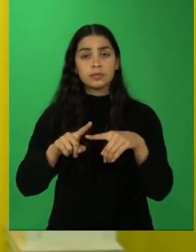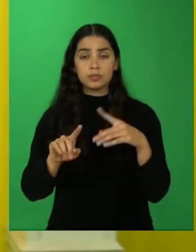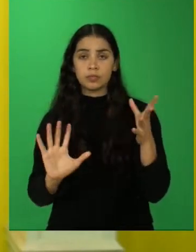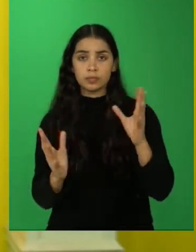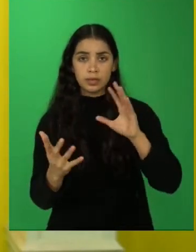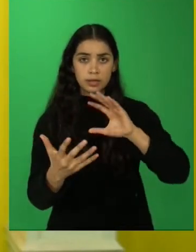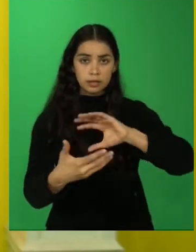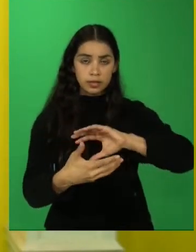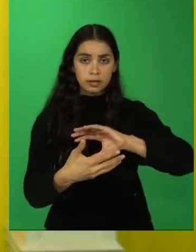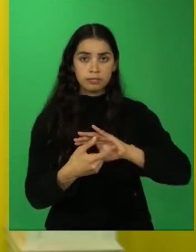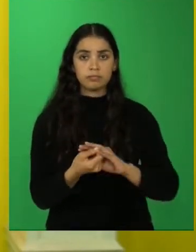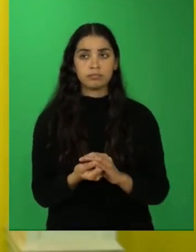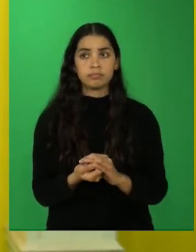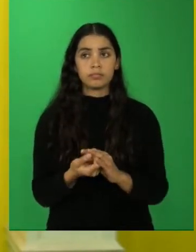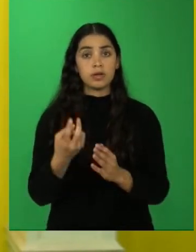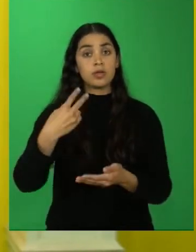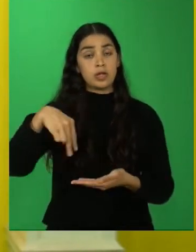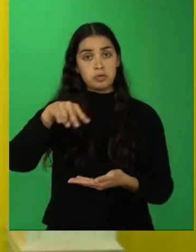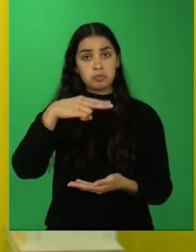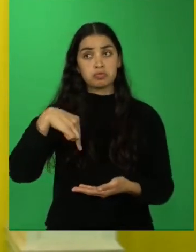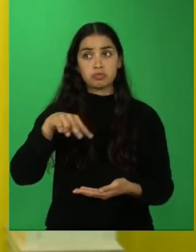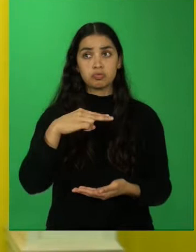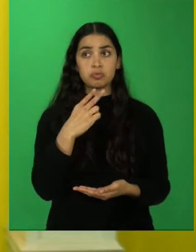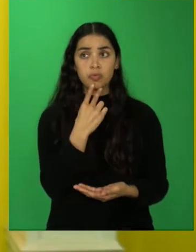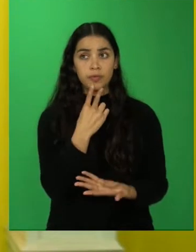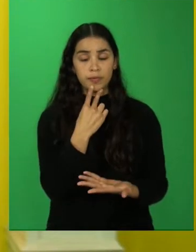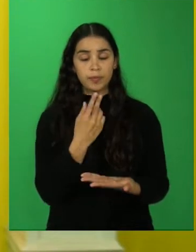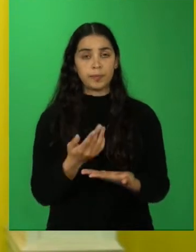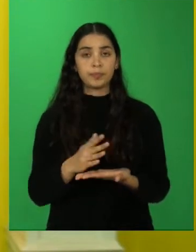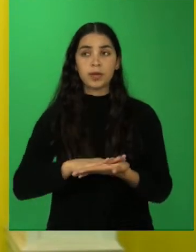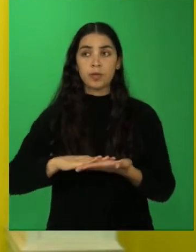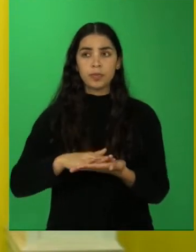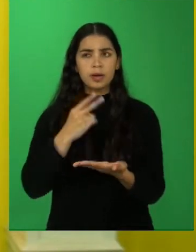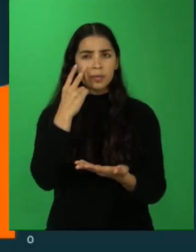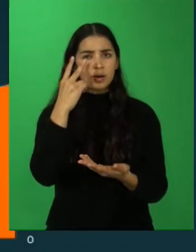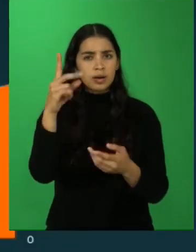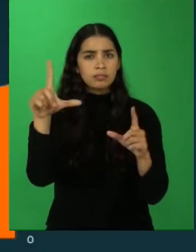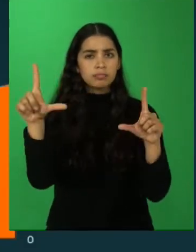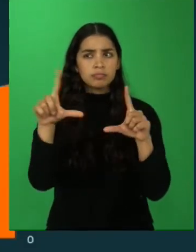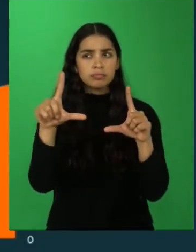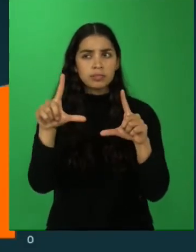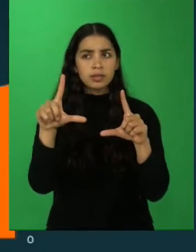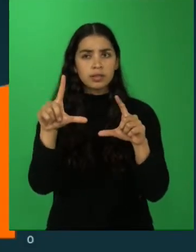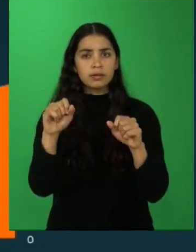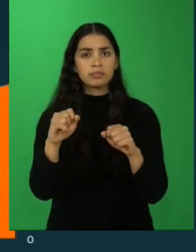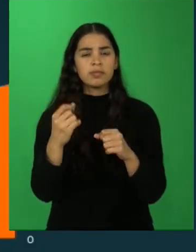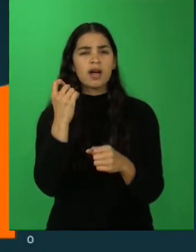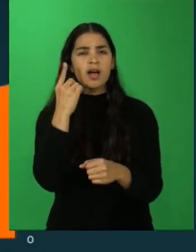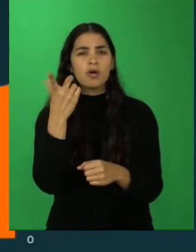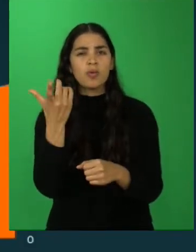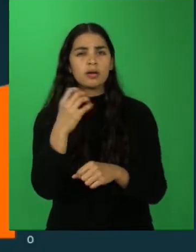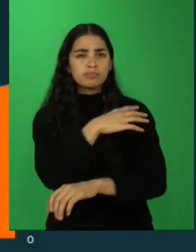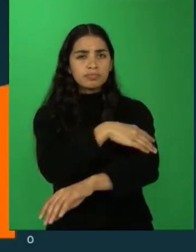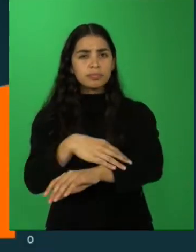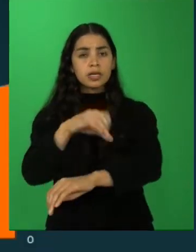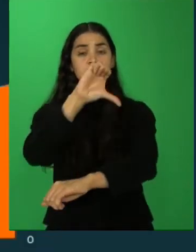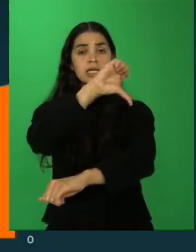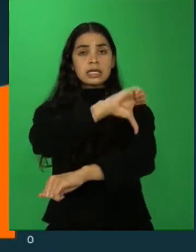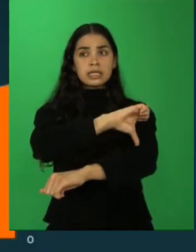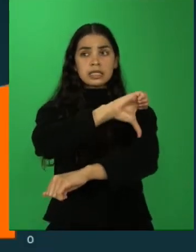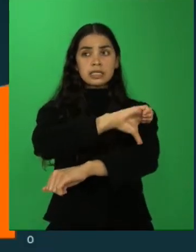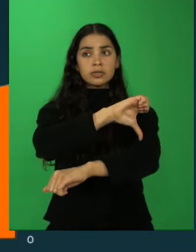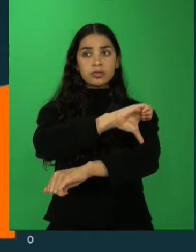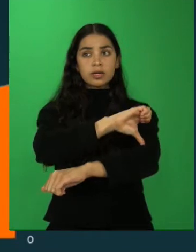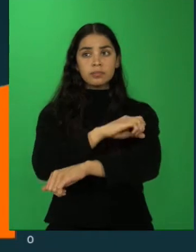en la cual nos encontramos. Y en este caso esta imagen corresponde a la zona central, en donde se ubican las planicies